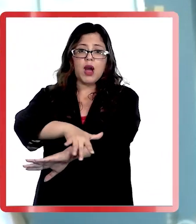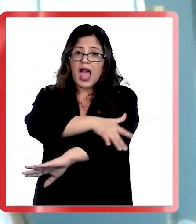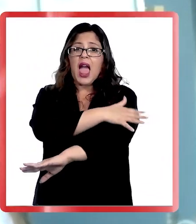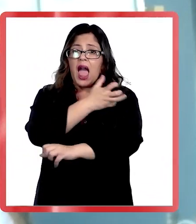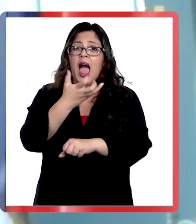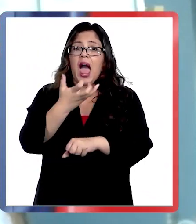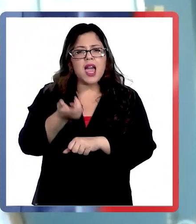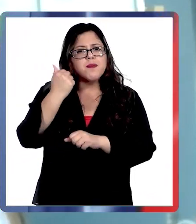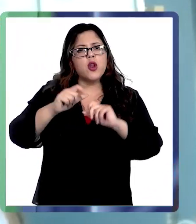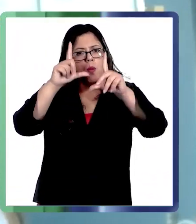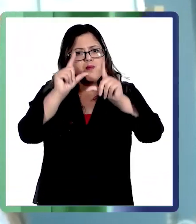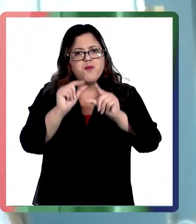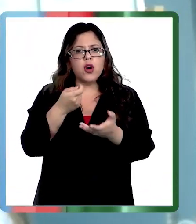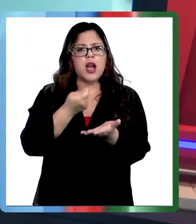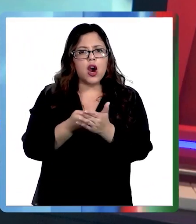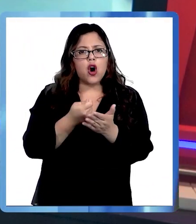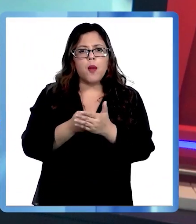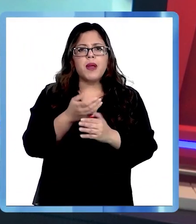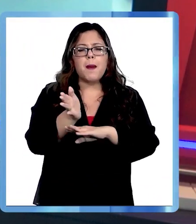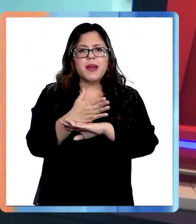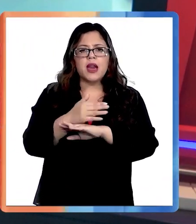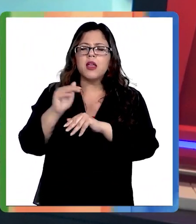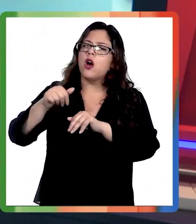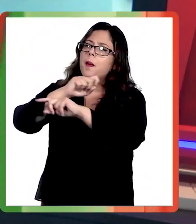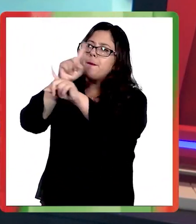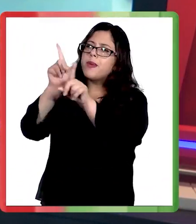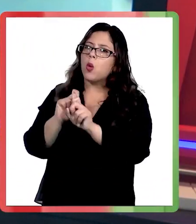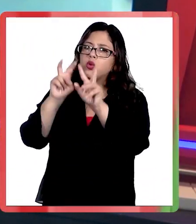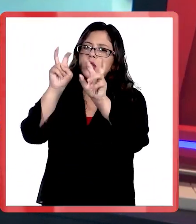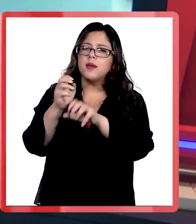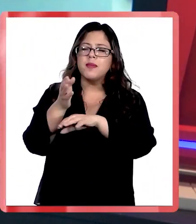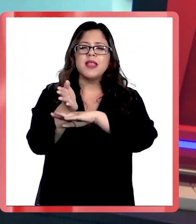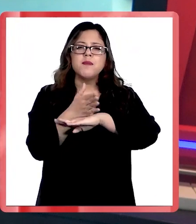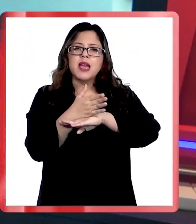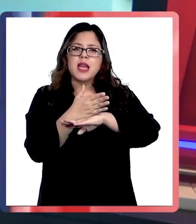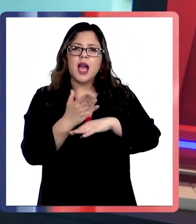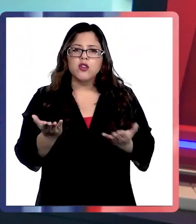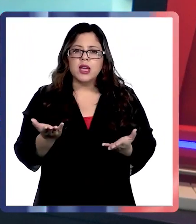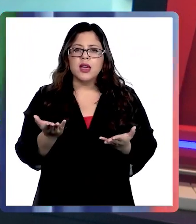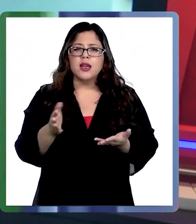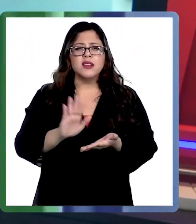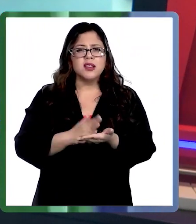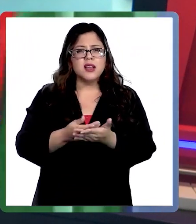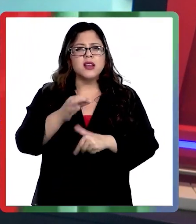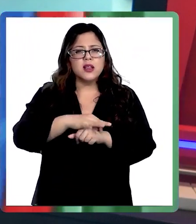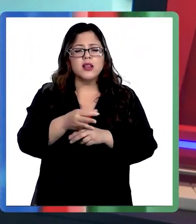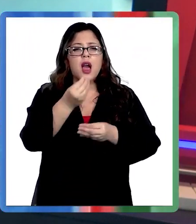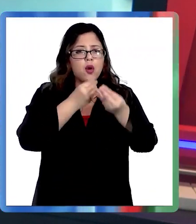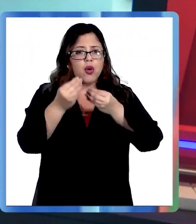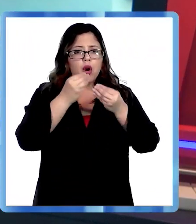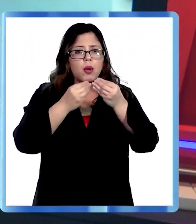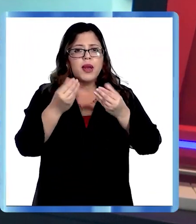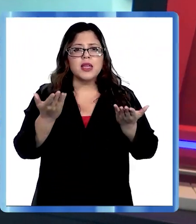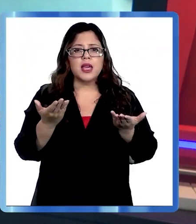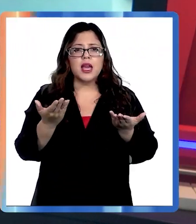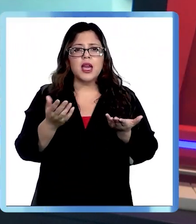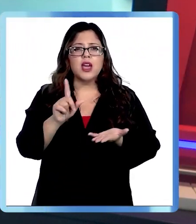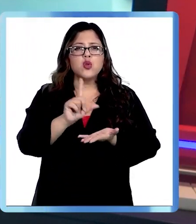muy bajito. Entonces hay que aprovechar estos recursos que tenemos. Ahora le pregunto, a propósito del pescado, ¿qué tan sano es hoy comer pescado